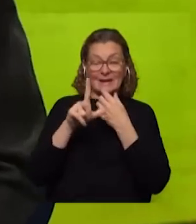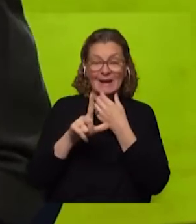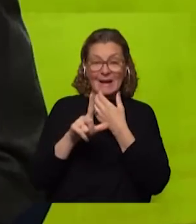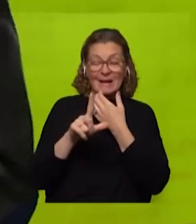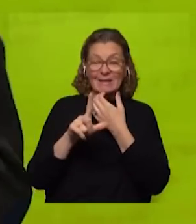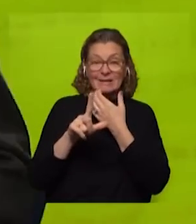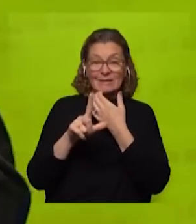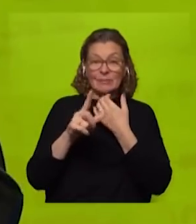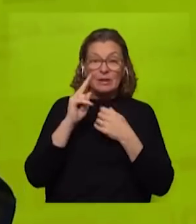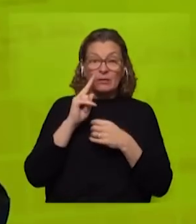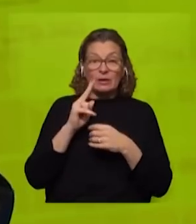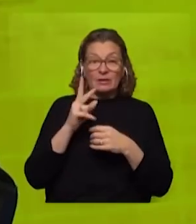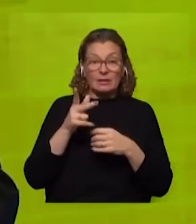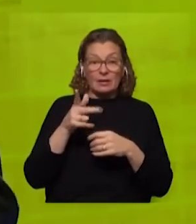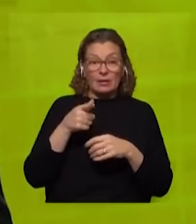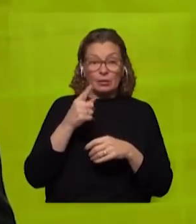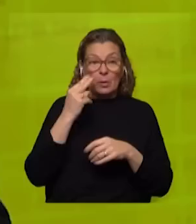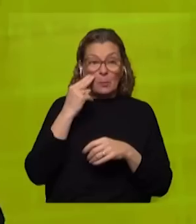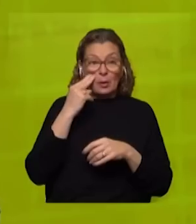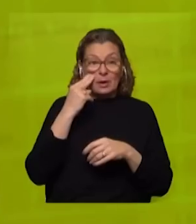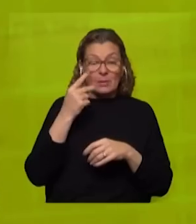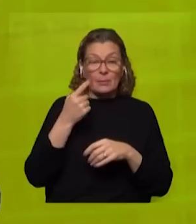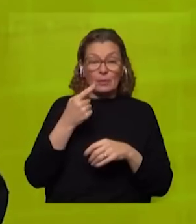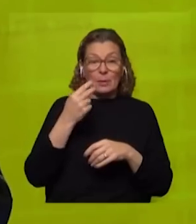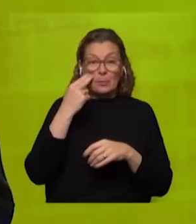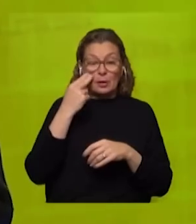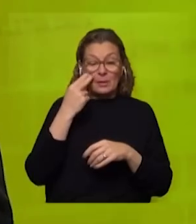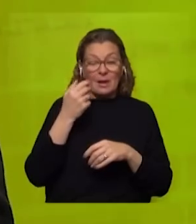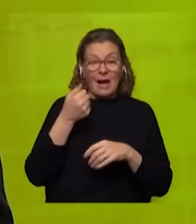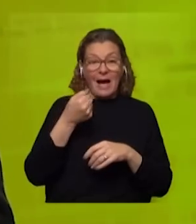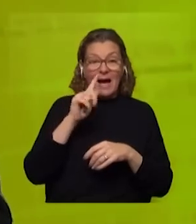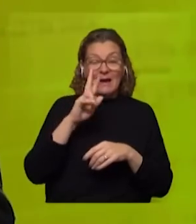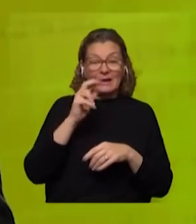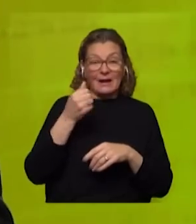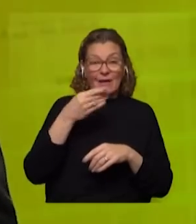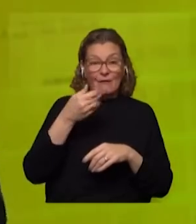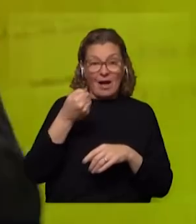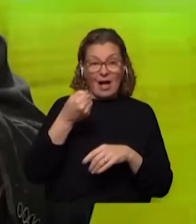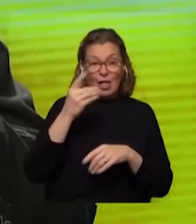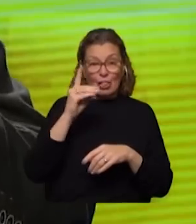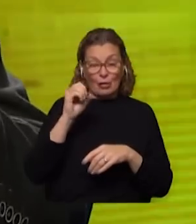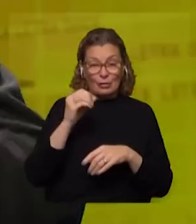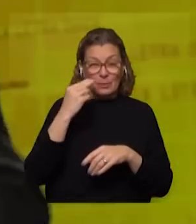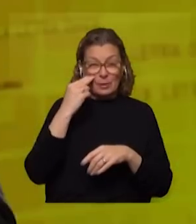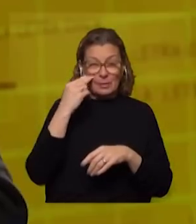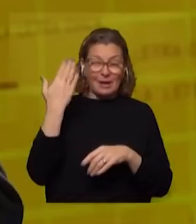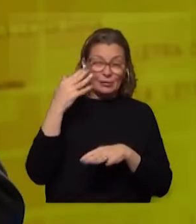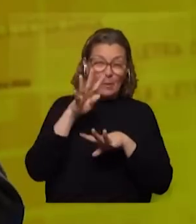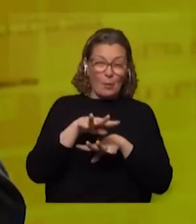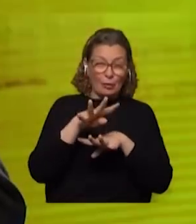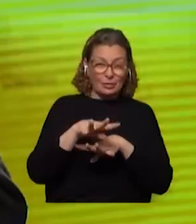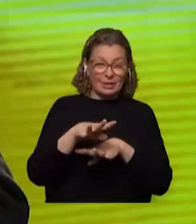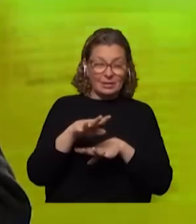Álvarez, para ver si se lo formaliza o no por delito especialmente agravado de atentado. A partir de aquella protesta